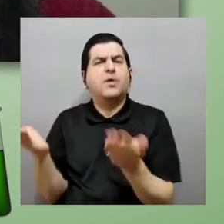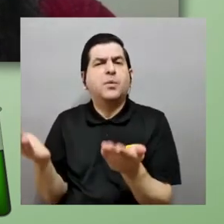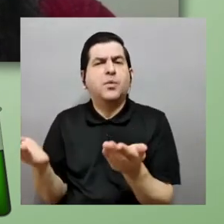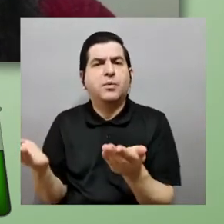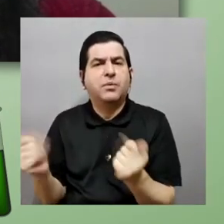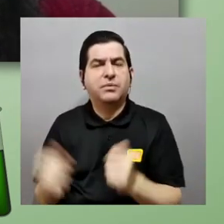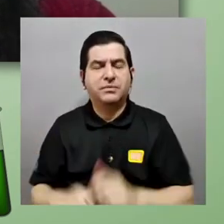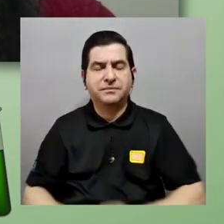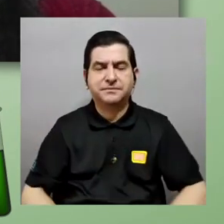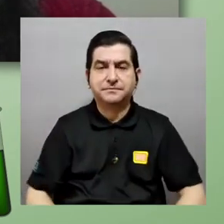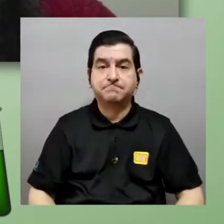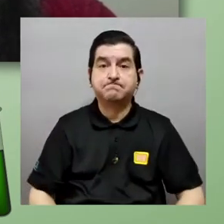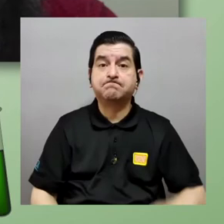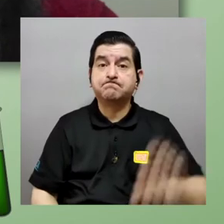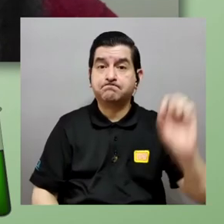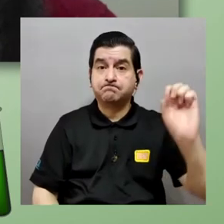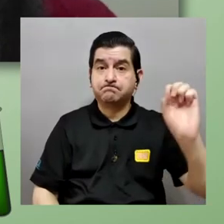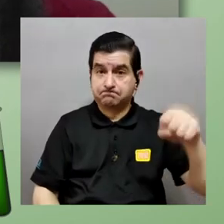clásica